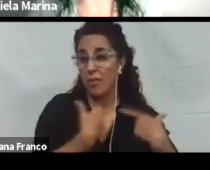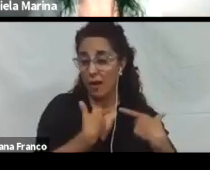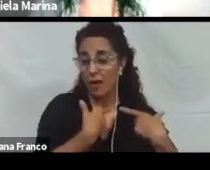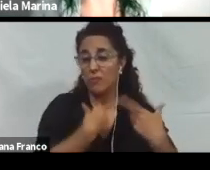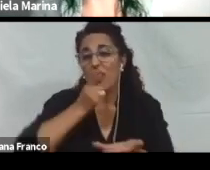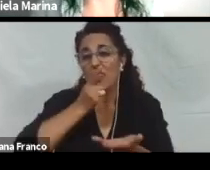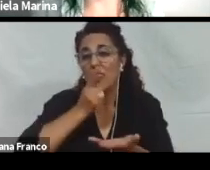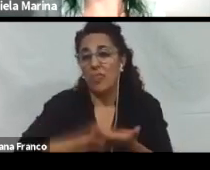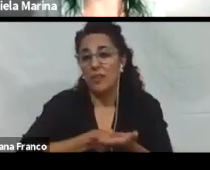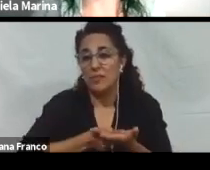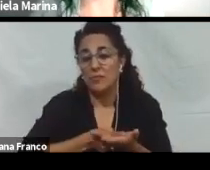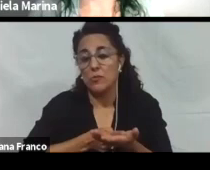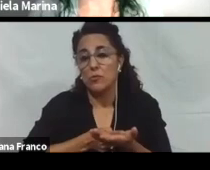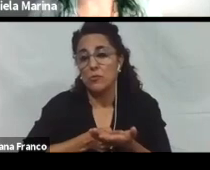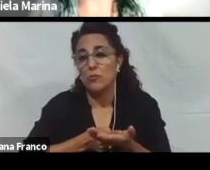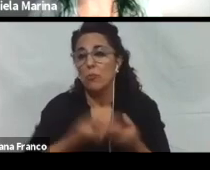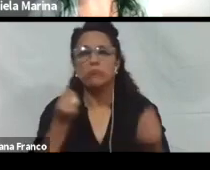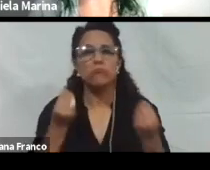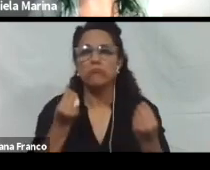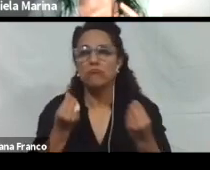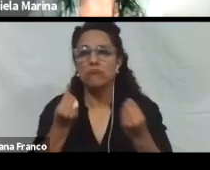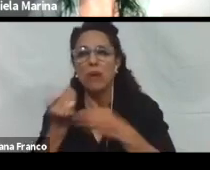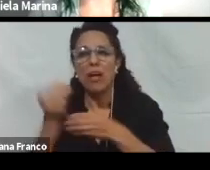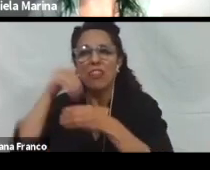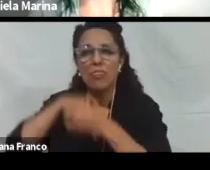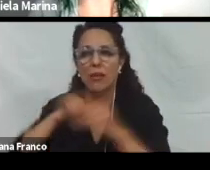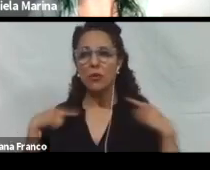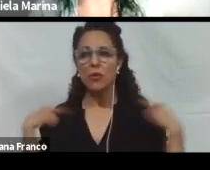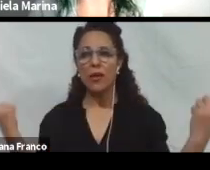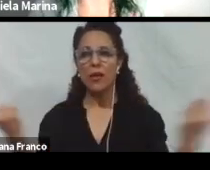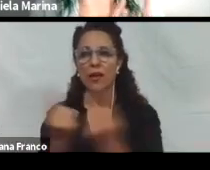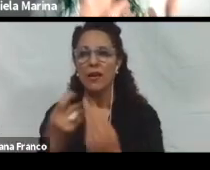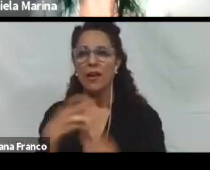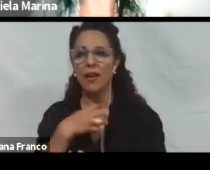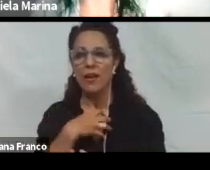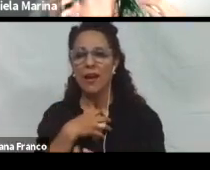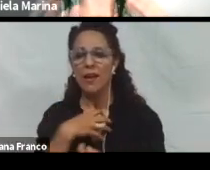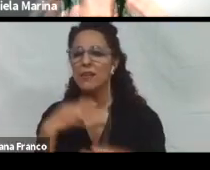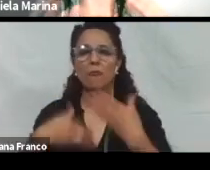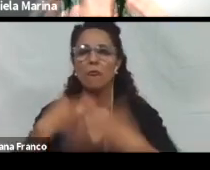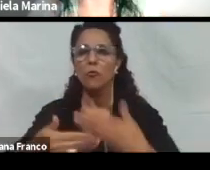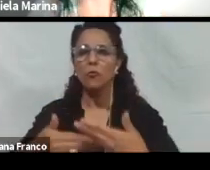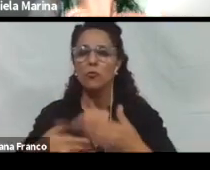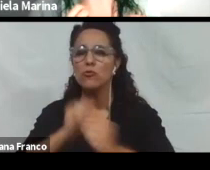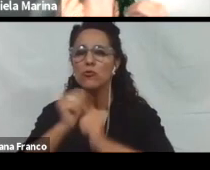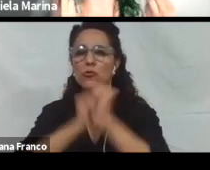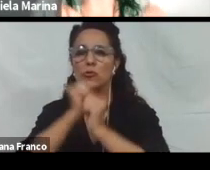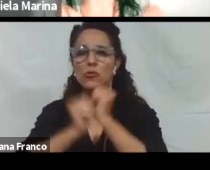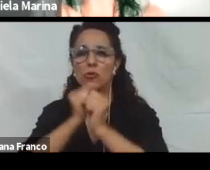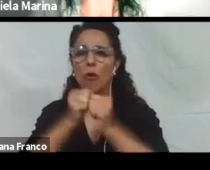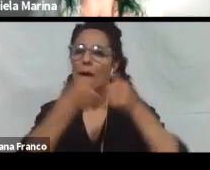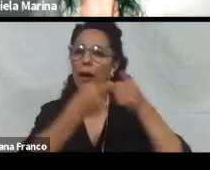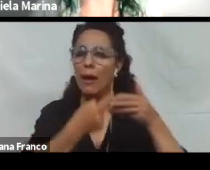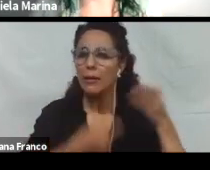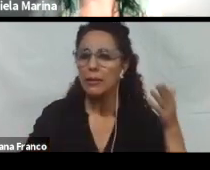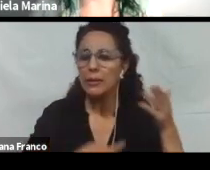tecnologías utilizar en el aula. Estas pautas nos van a ayudar a conocer qué funcionalidades y características deben tener